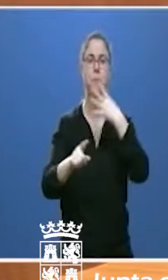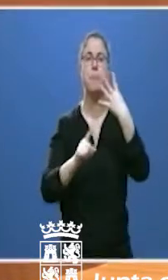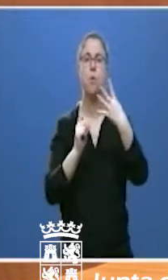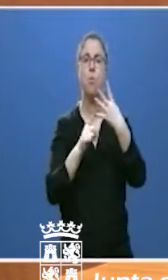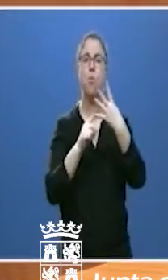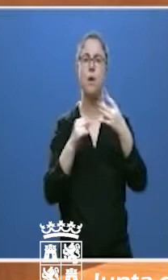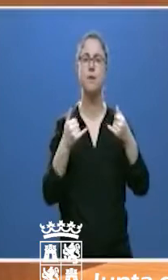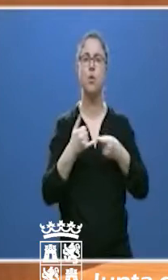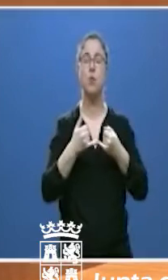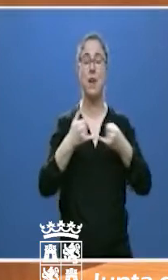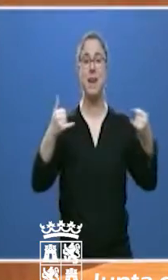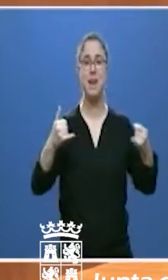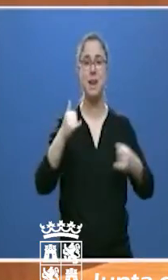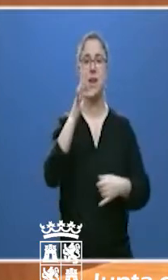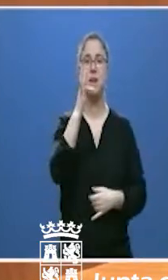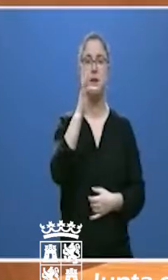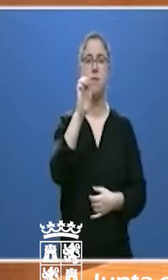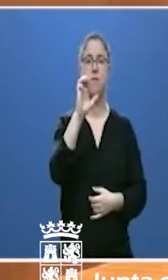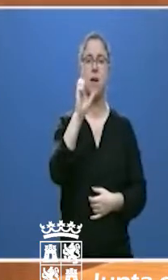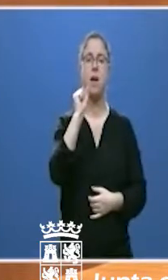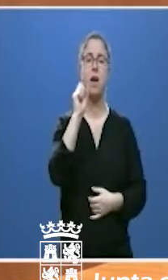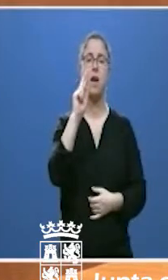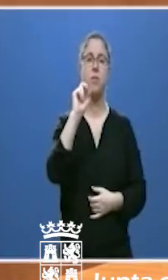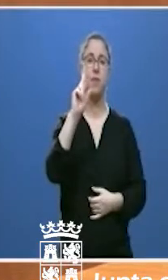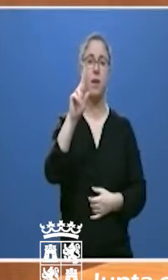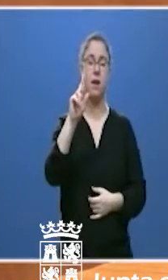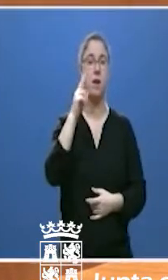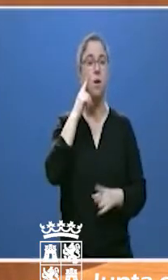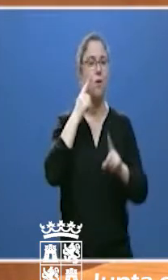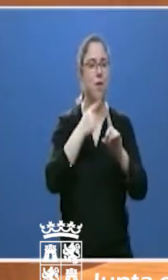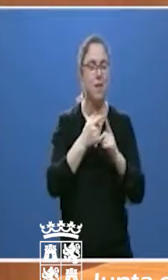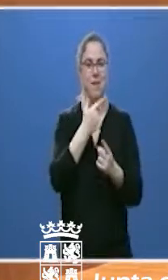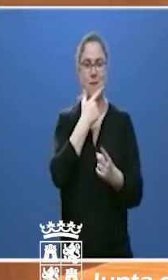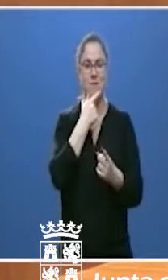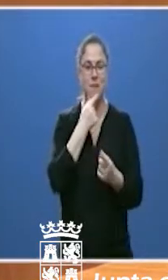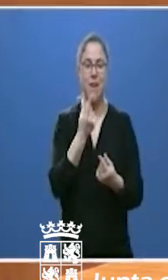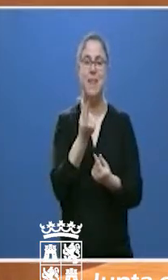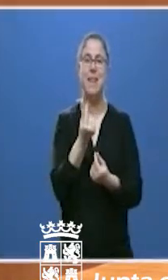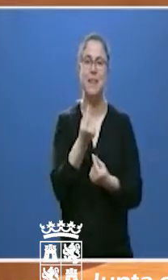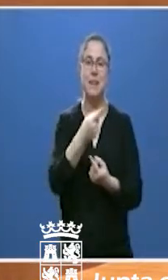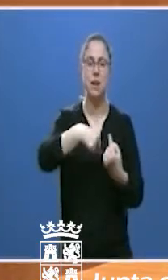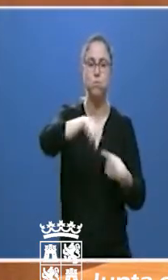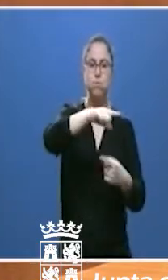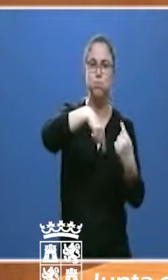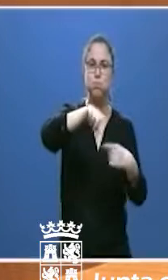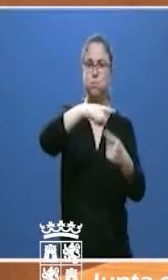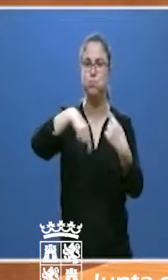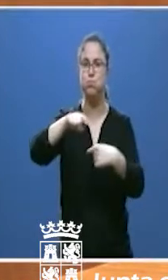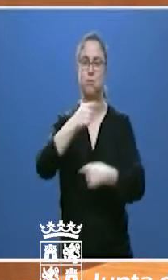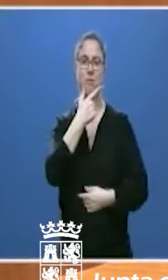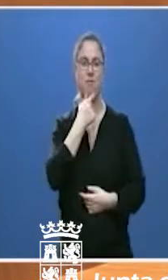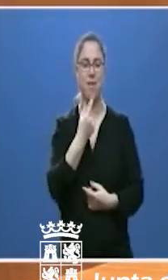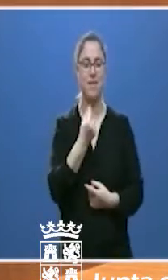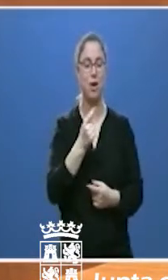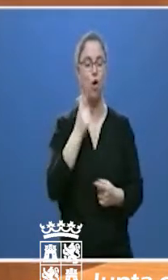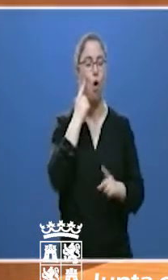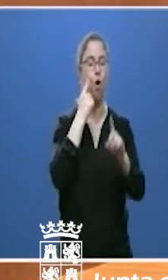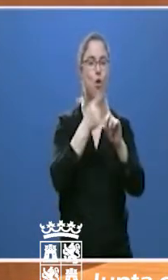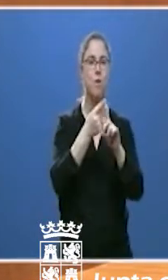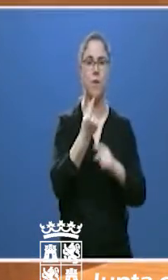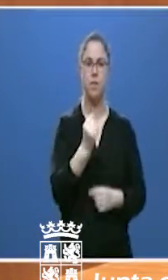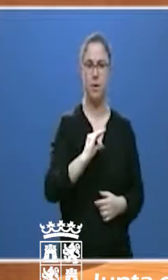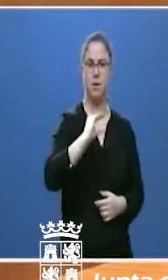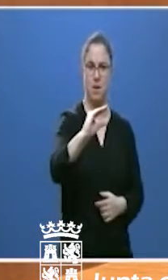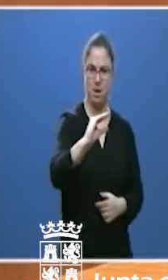una línea del FEADER para facilitar financiación de circulante dirigido a dar liquidez con